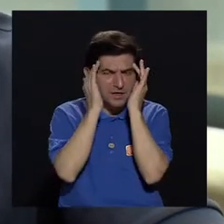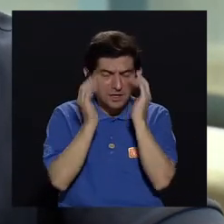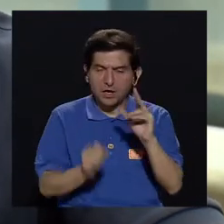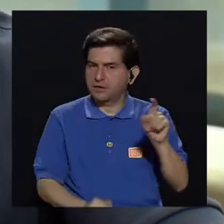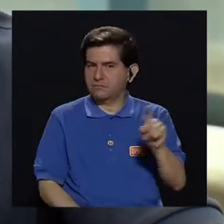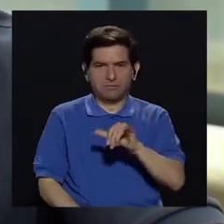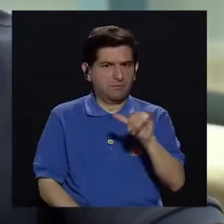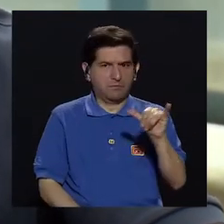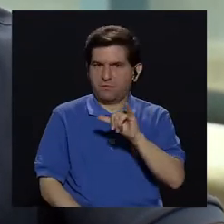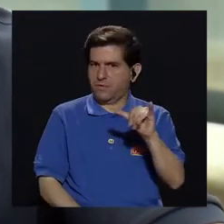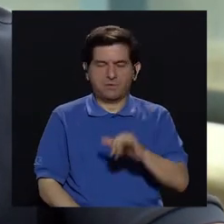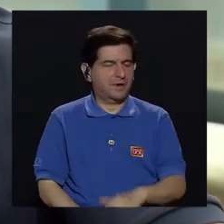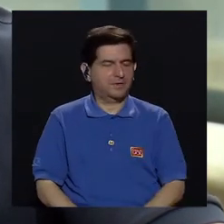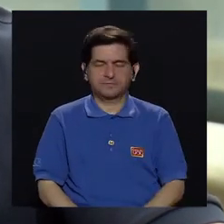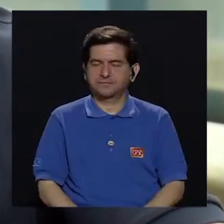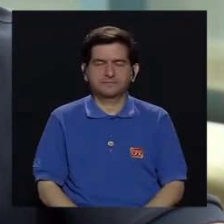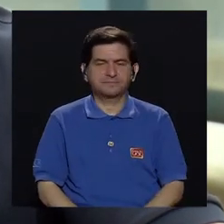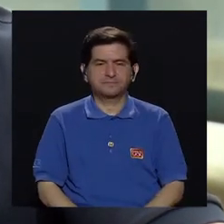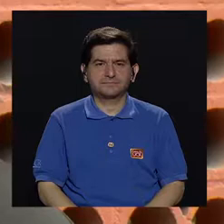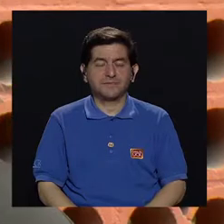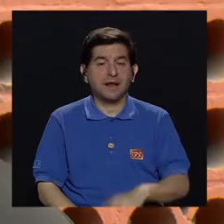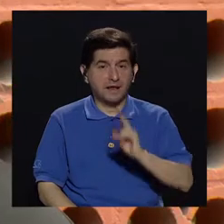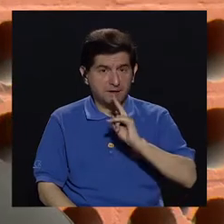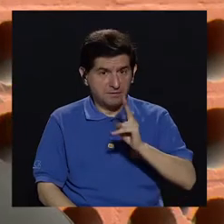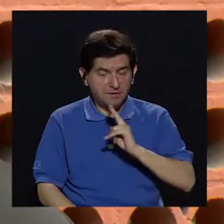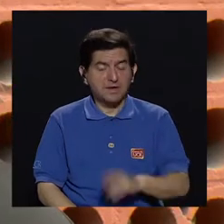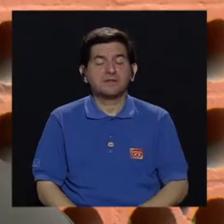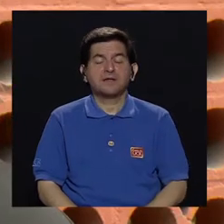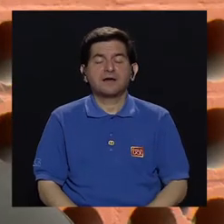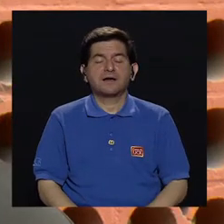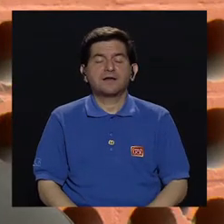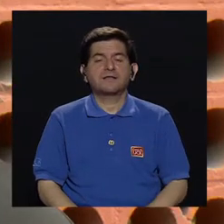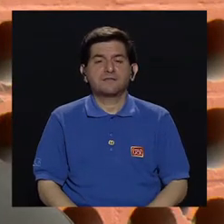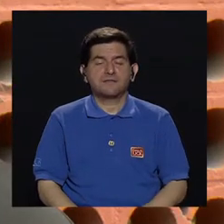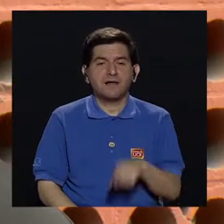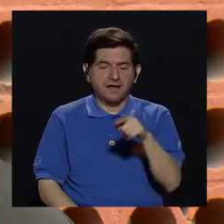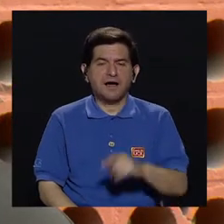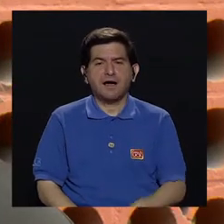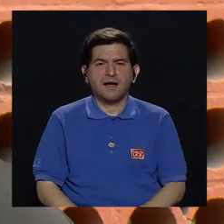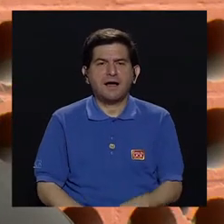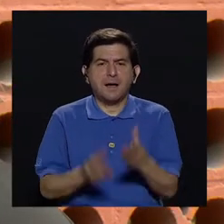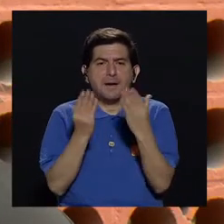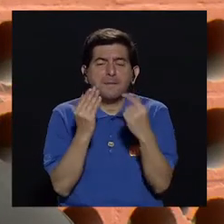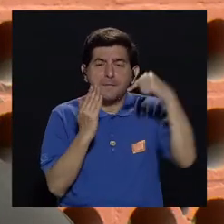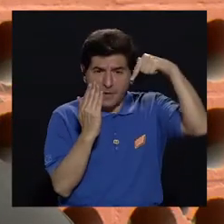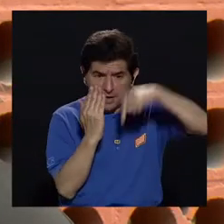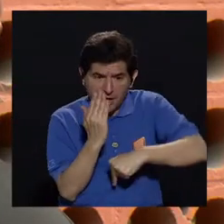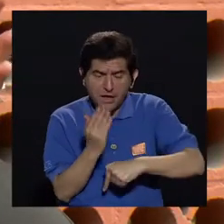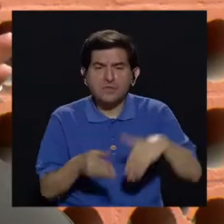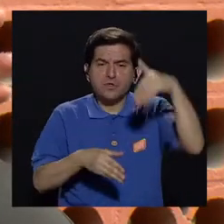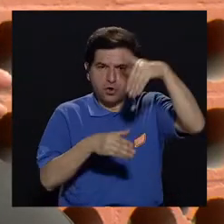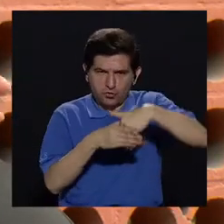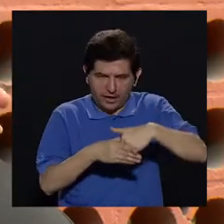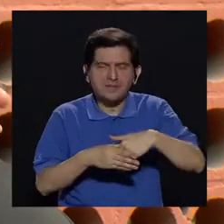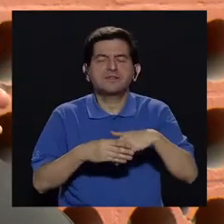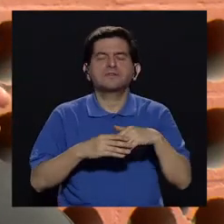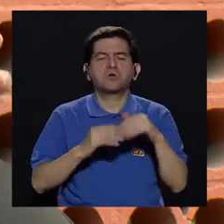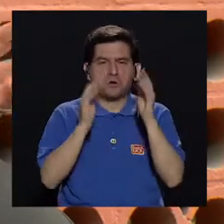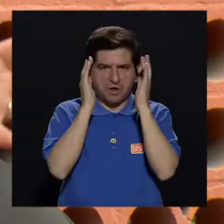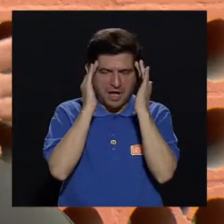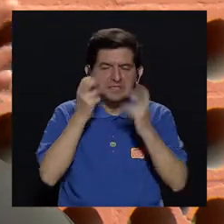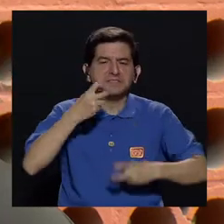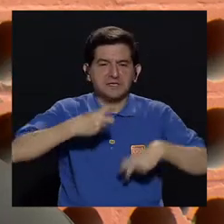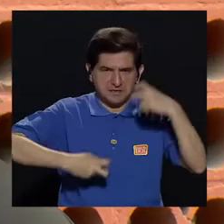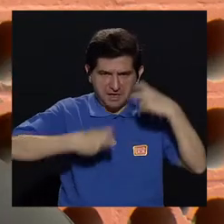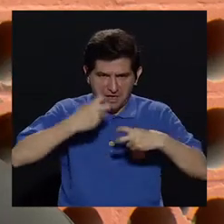necesariamente? No necesariamente, son dos cosas diferentes. Si bien es cierto, los ataques de pánico están clasificados dentro del rubro de ansiedad,